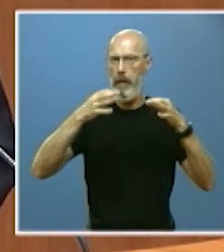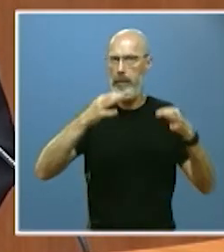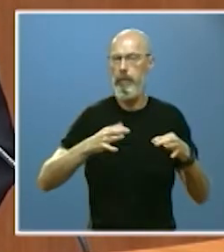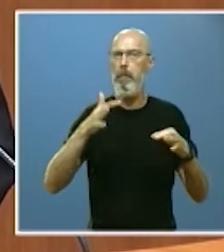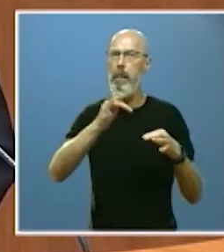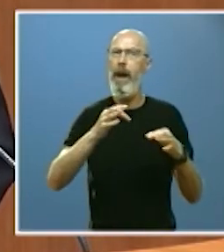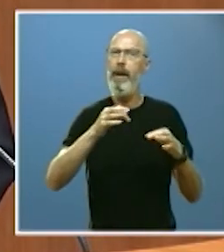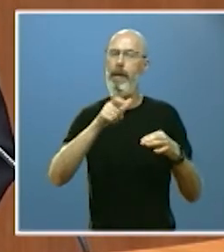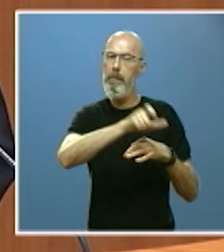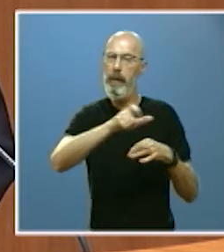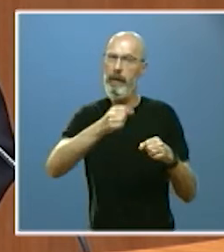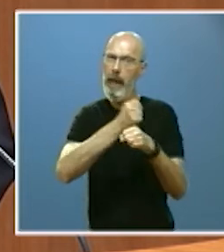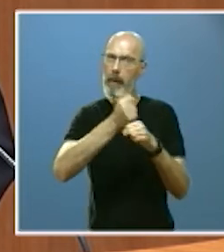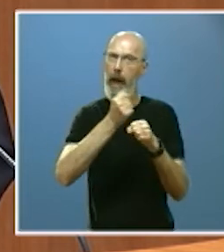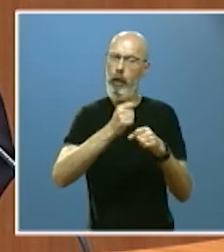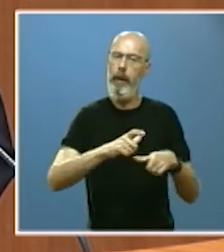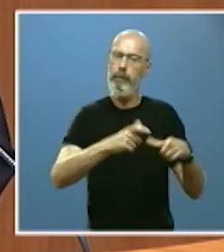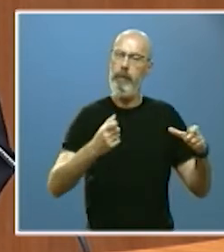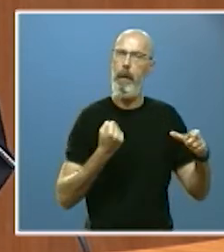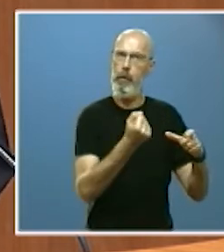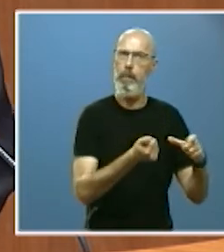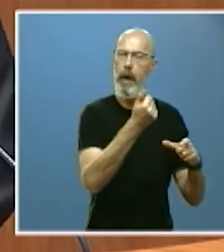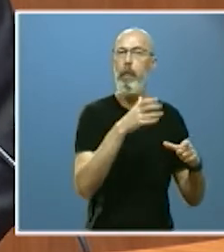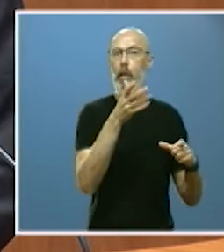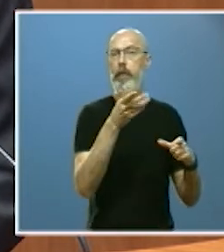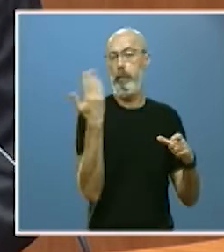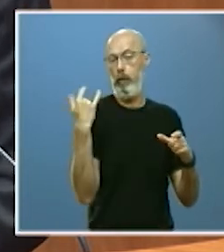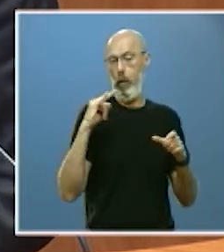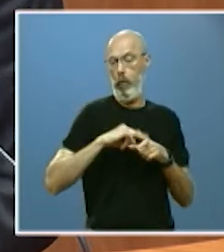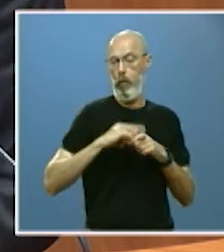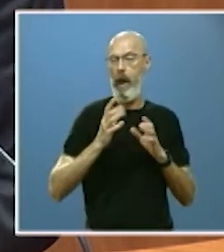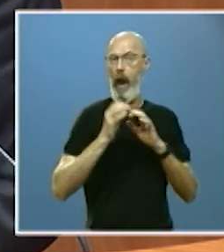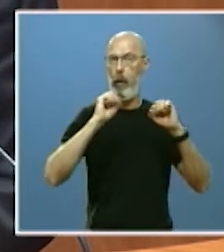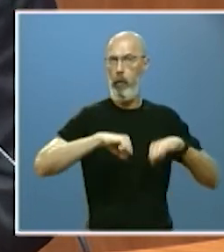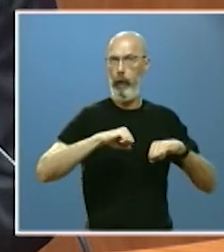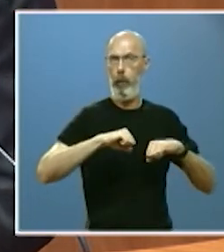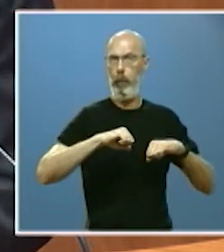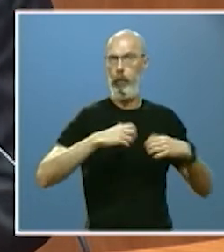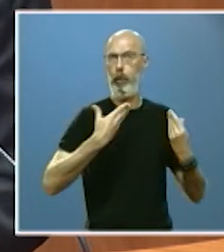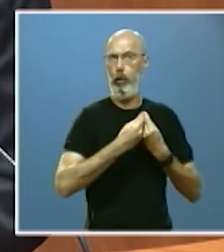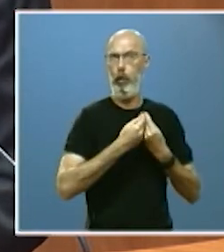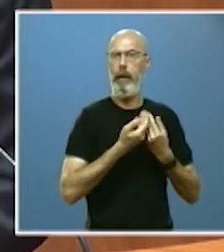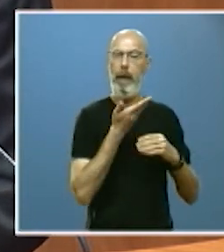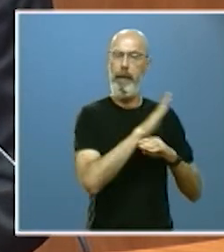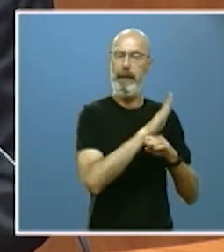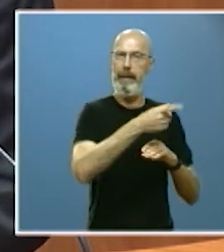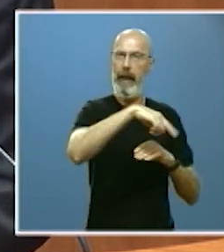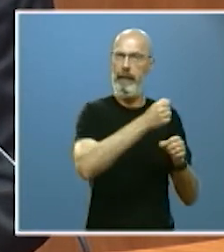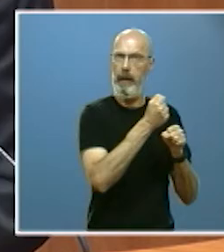cuestión sobre la cual el pasado lunes se llegó a un acuerdo con los representantes de los trabajadores